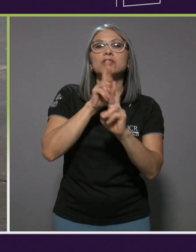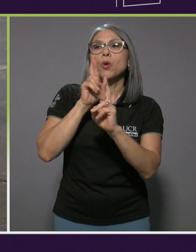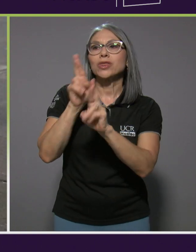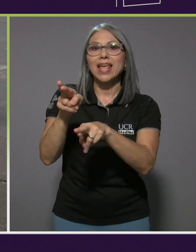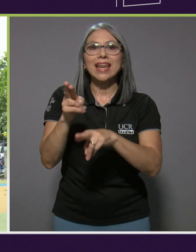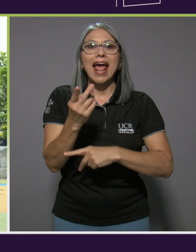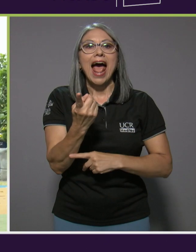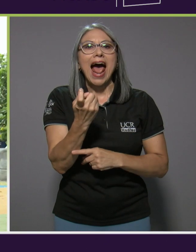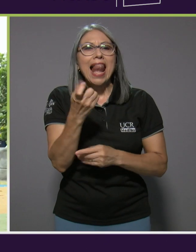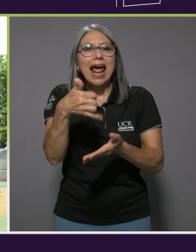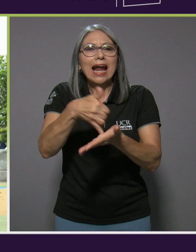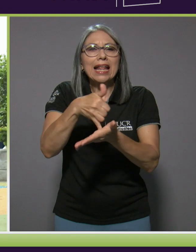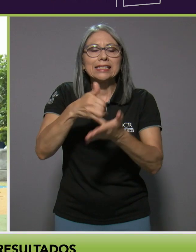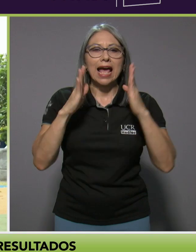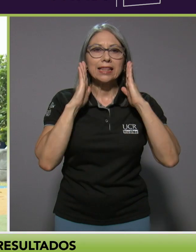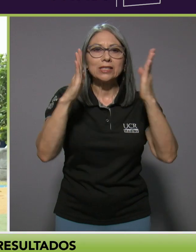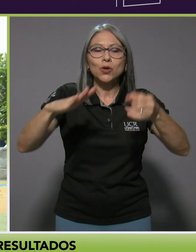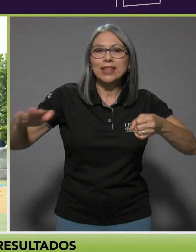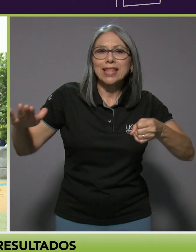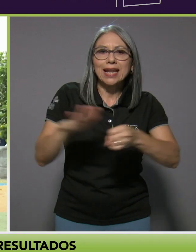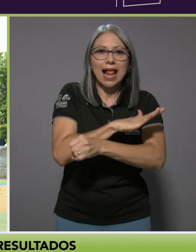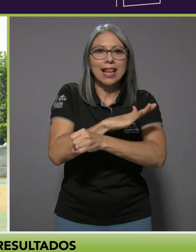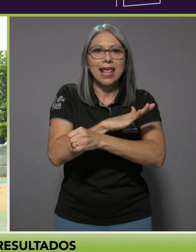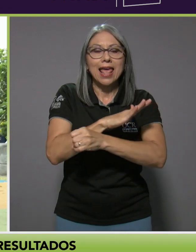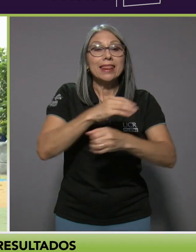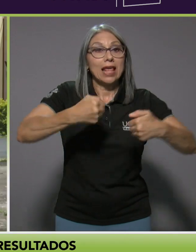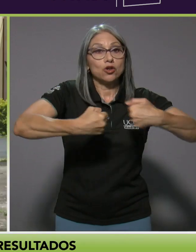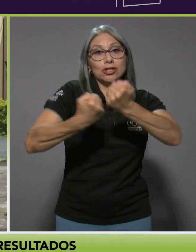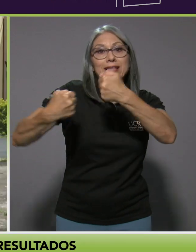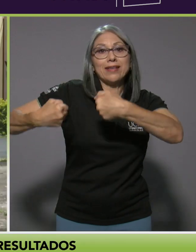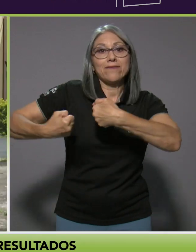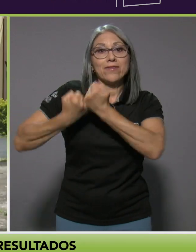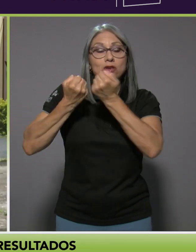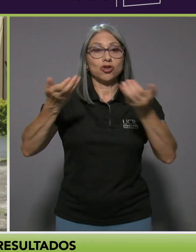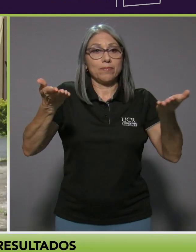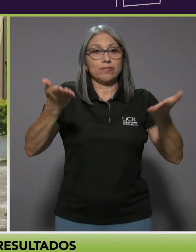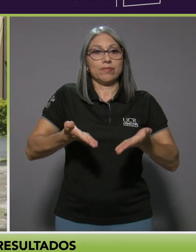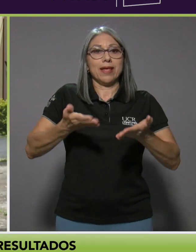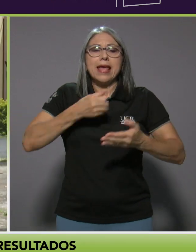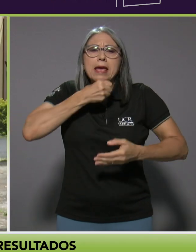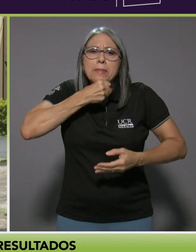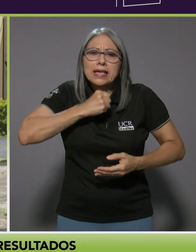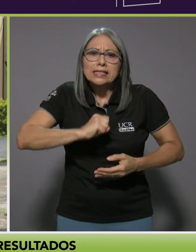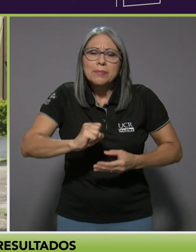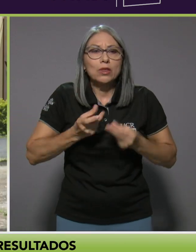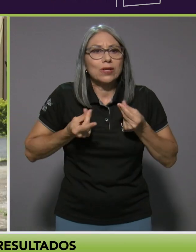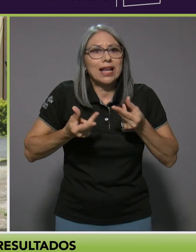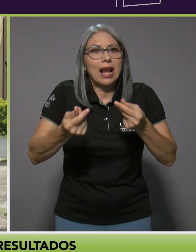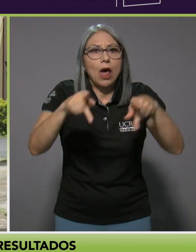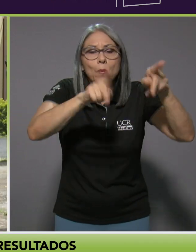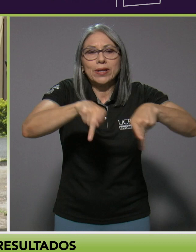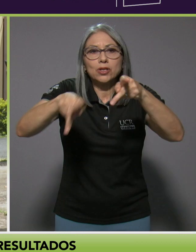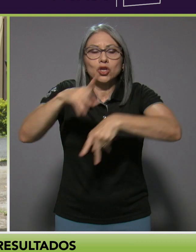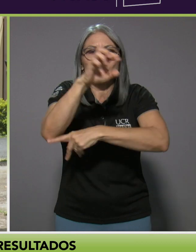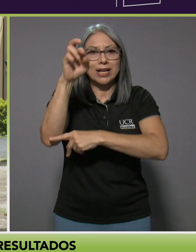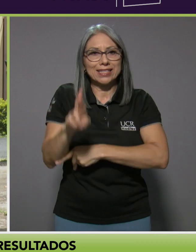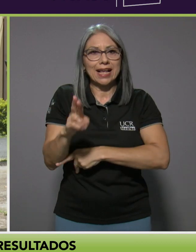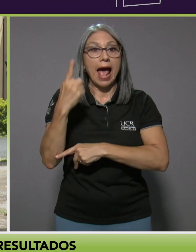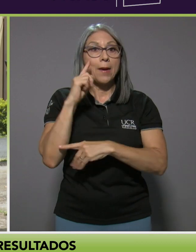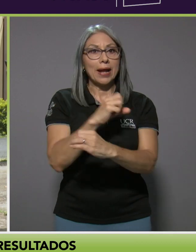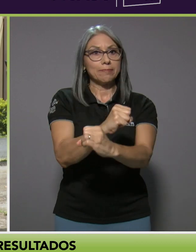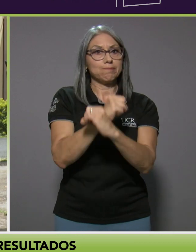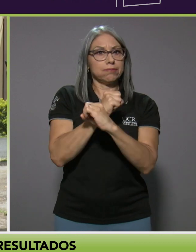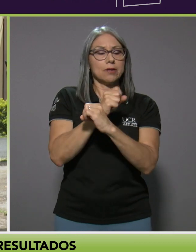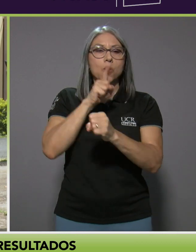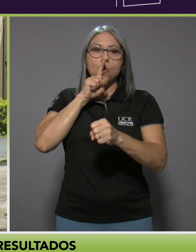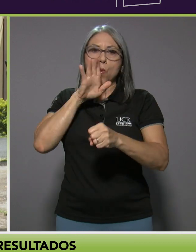atención integral de los desafíos que presenta el envejecimiento acelerado de la población de Costa Rica, de manera que se garantice el